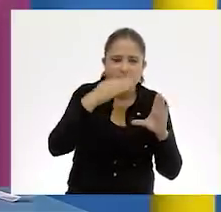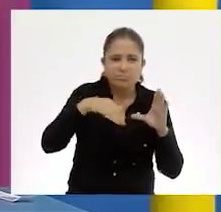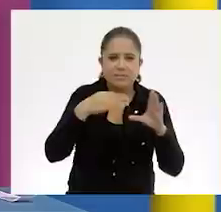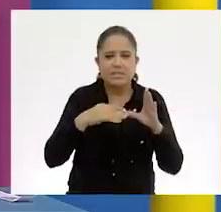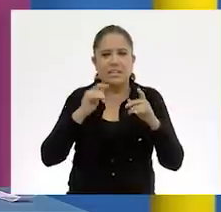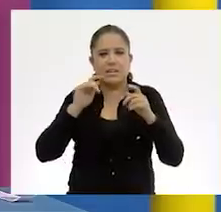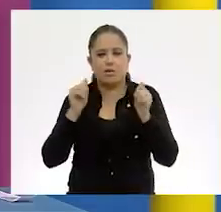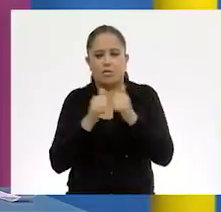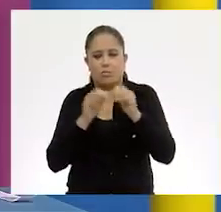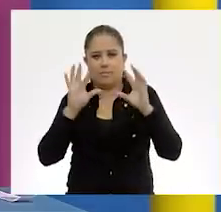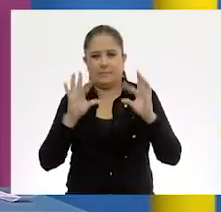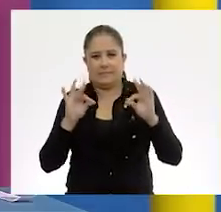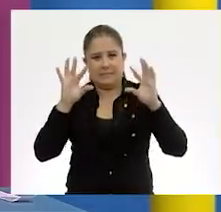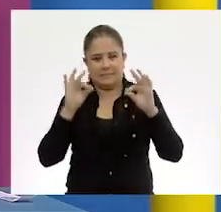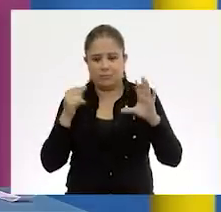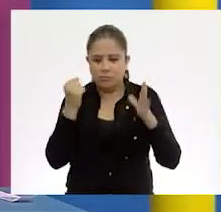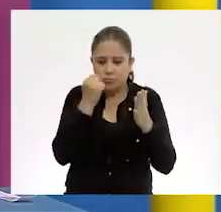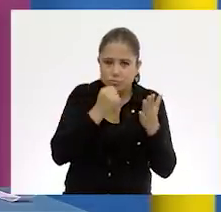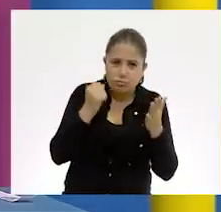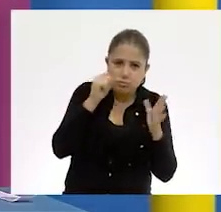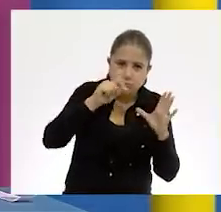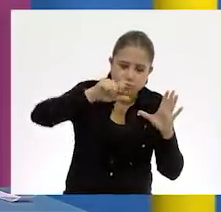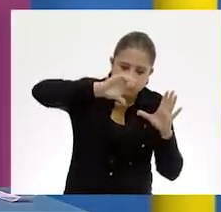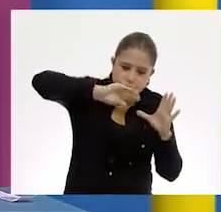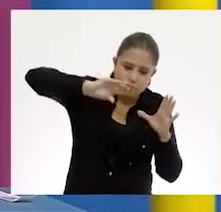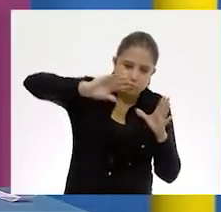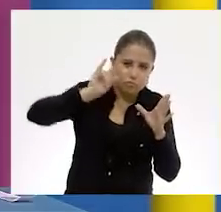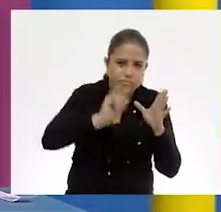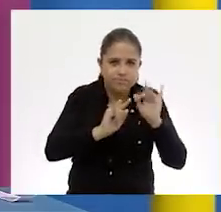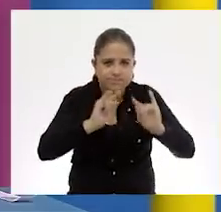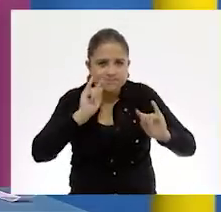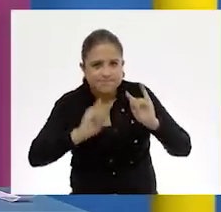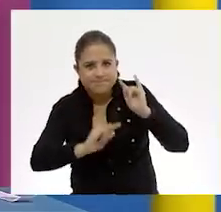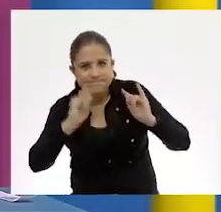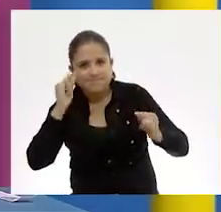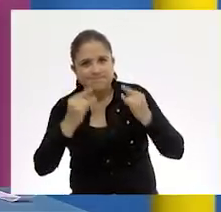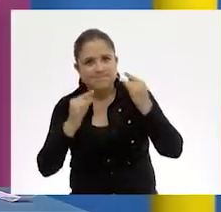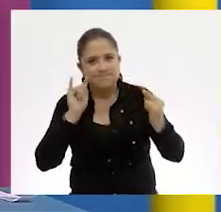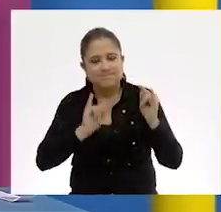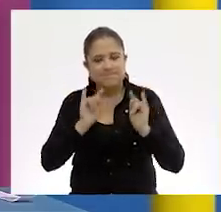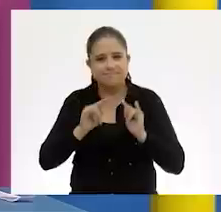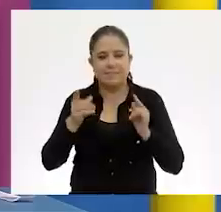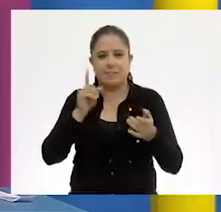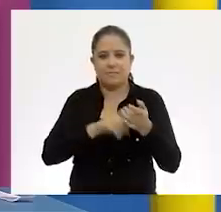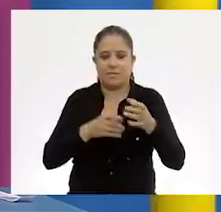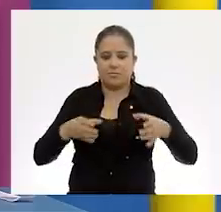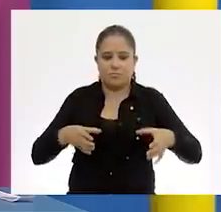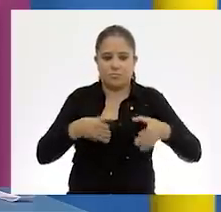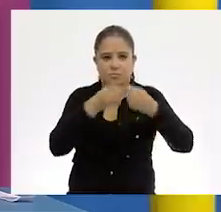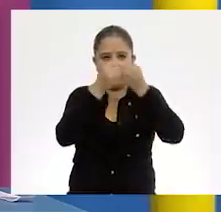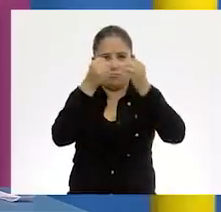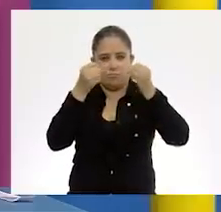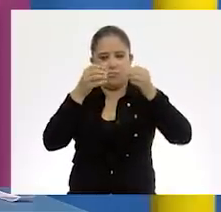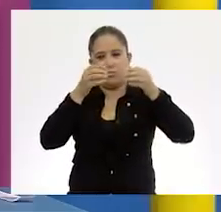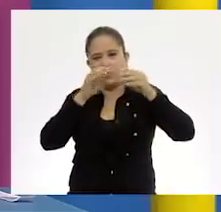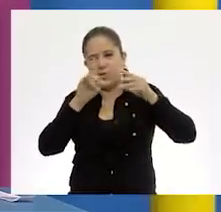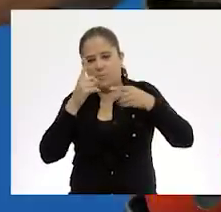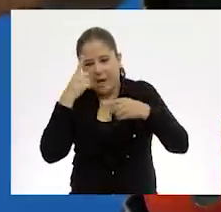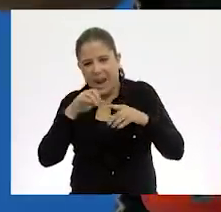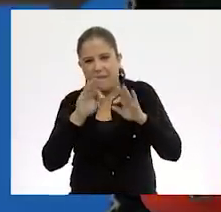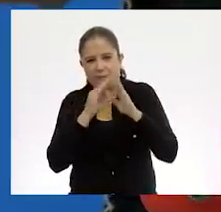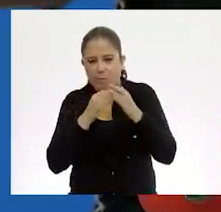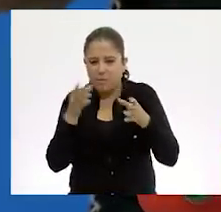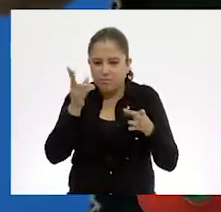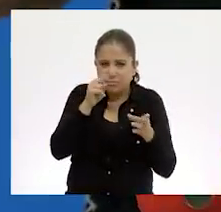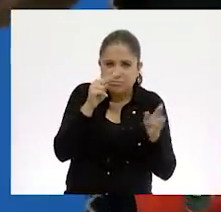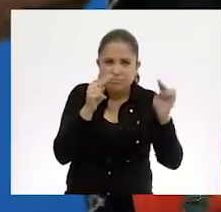pegamento y los poniendo en nuestra pieza, en nuestra estructura, en nuestro aglutinado para darle forma. Como